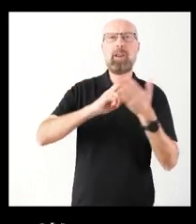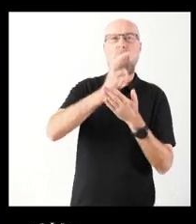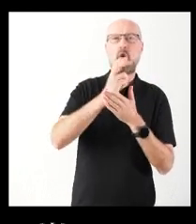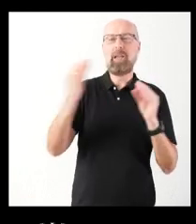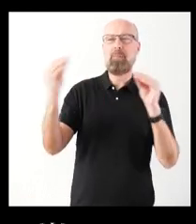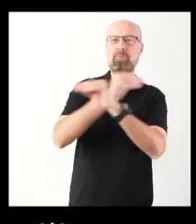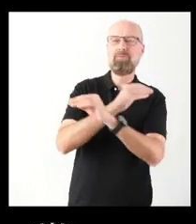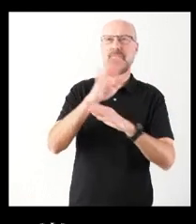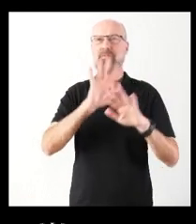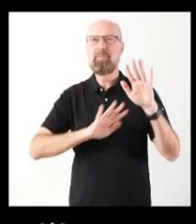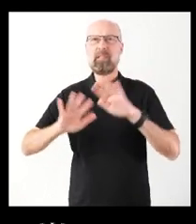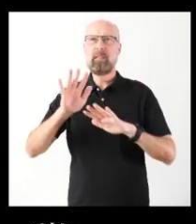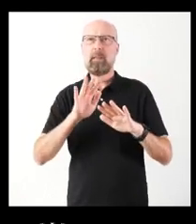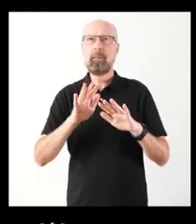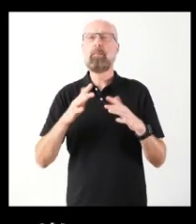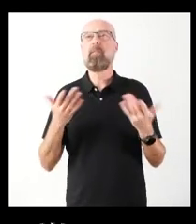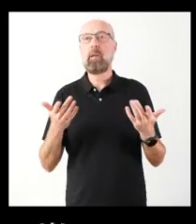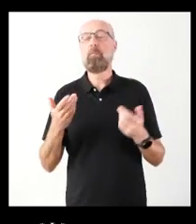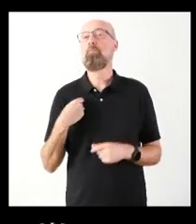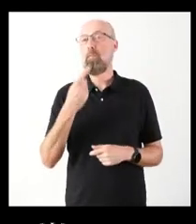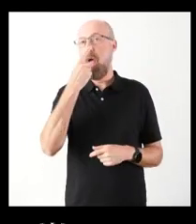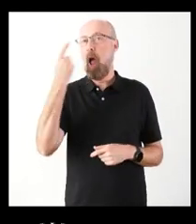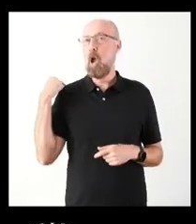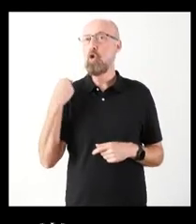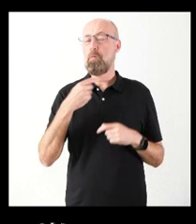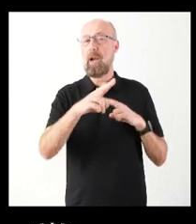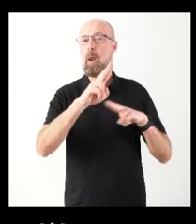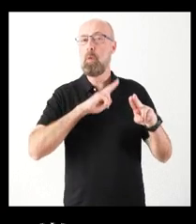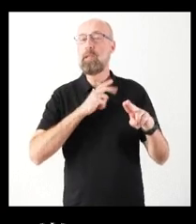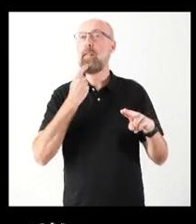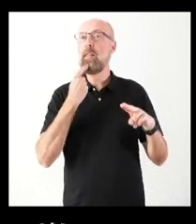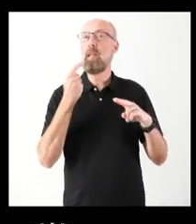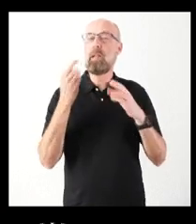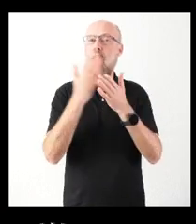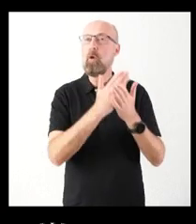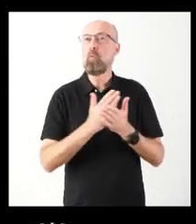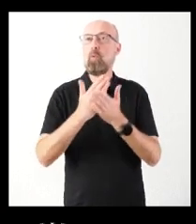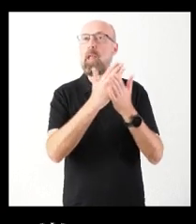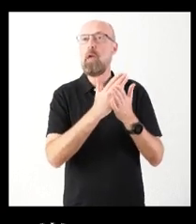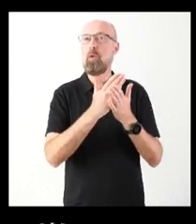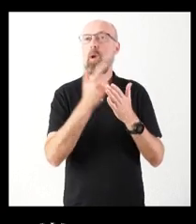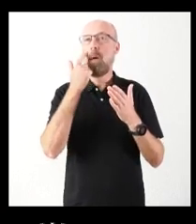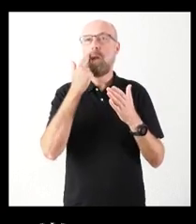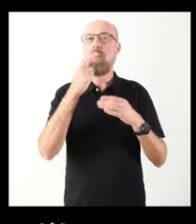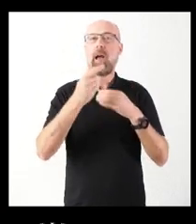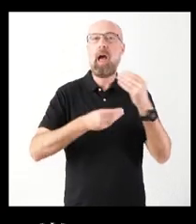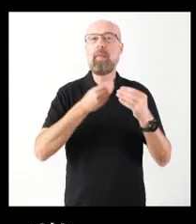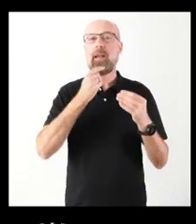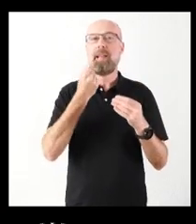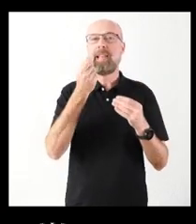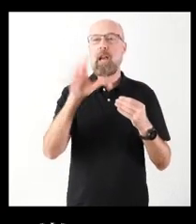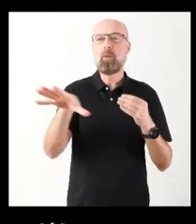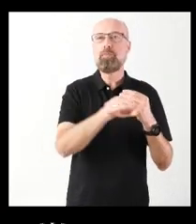territorio. Hace un año se me contestó que se estaba explorando la vía de esa expropiación, haciendo